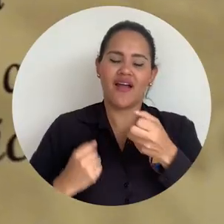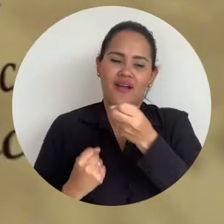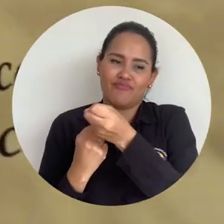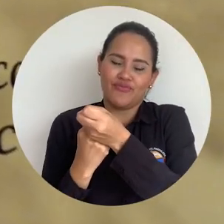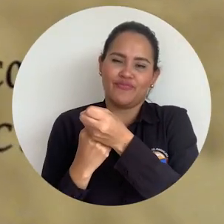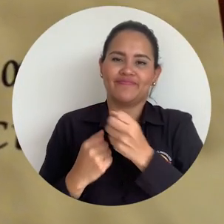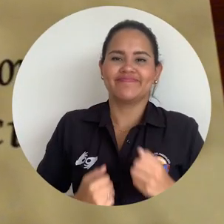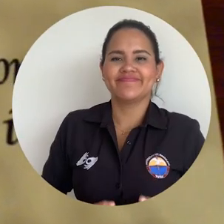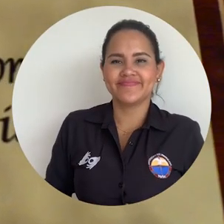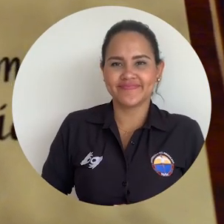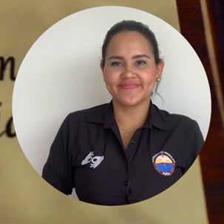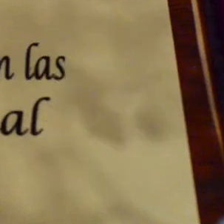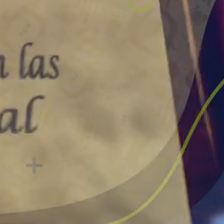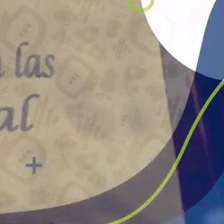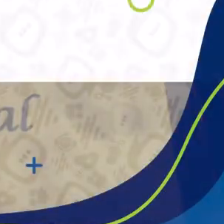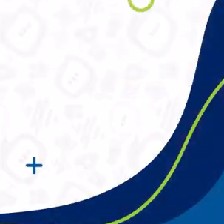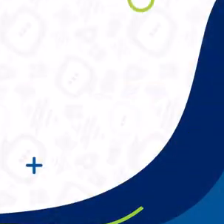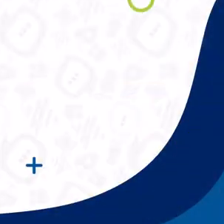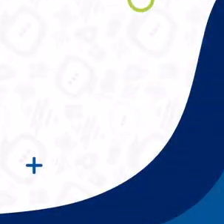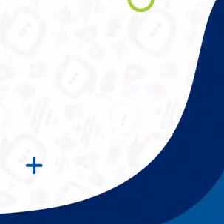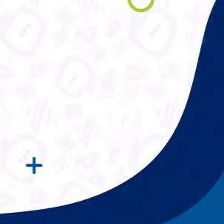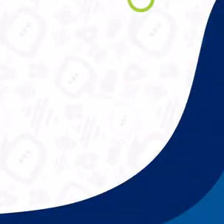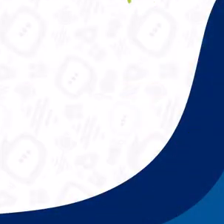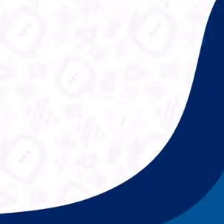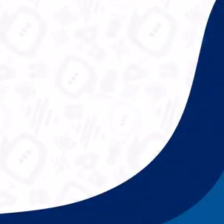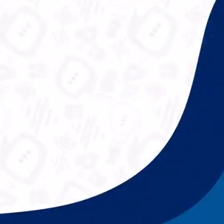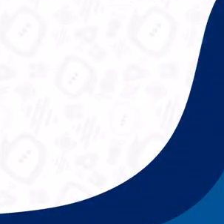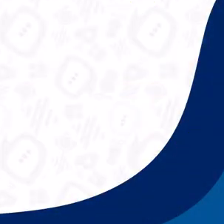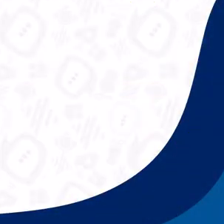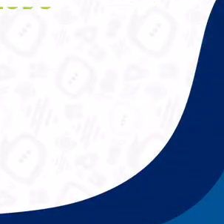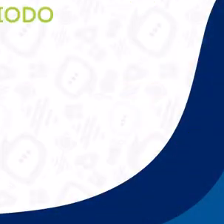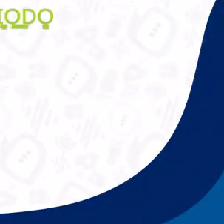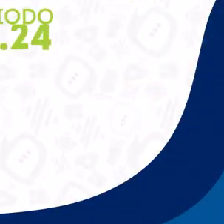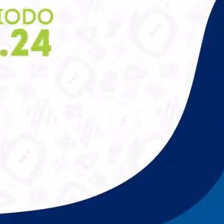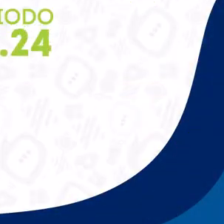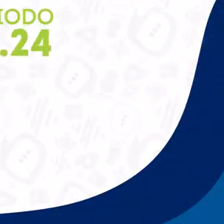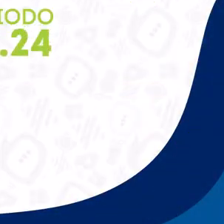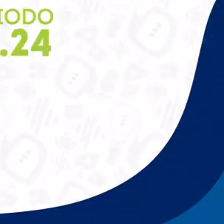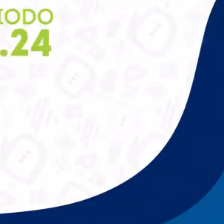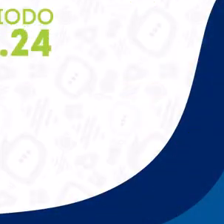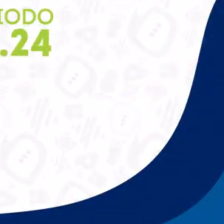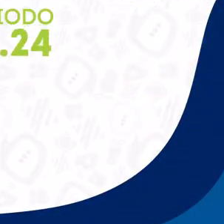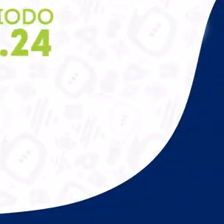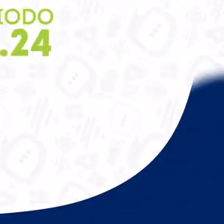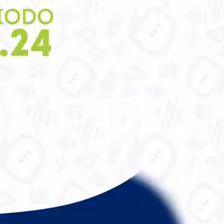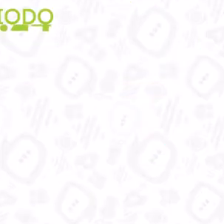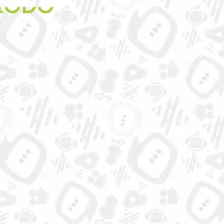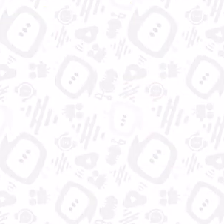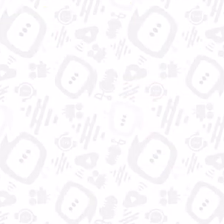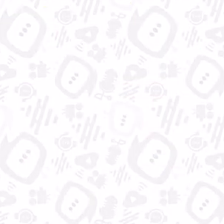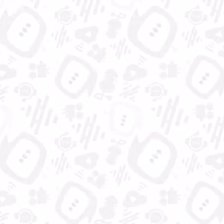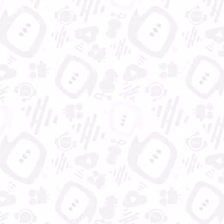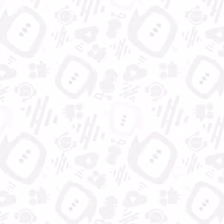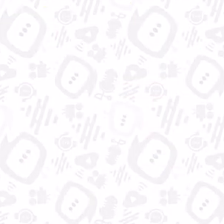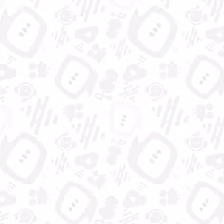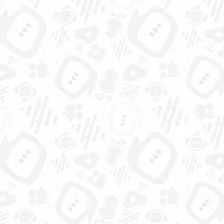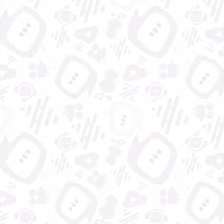su trabajo en pro de las víctimas. Universidad del Magdalena, aún más incluyente e innovadora.